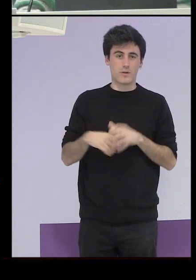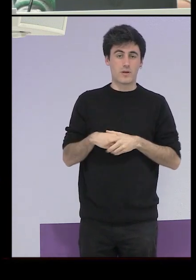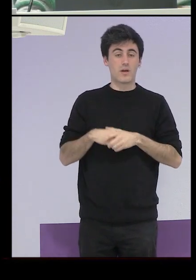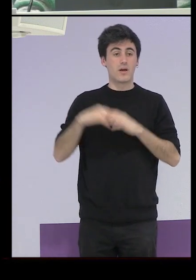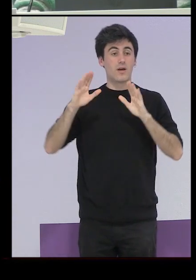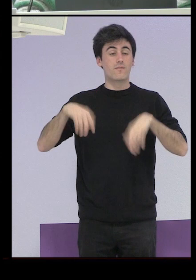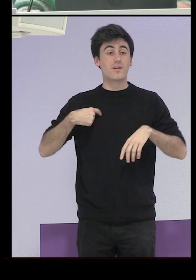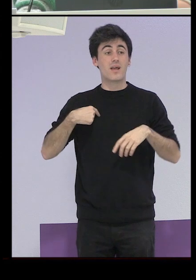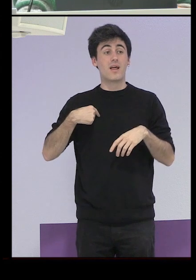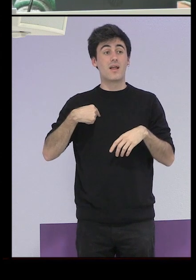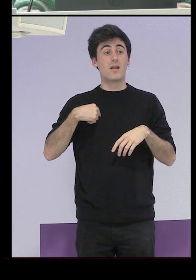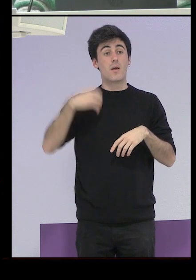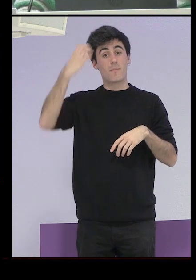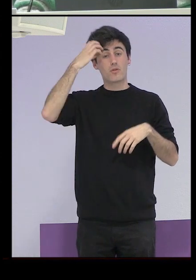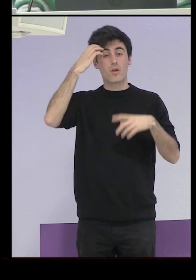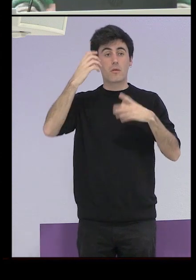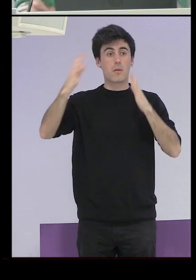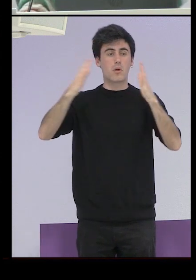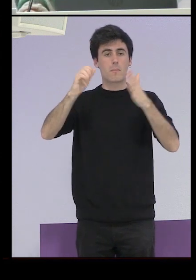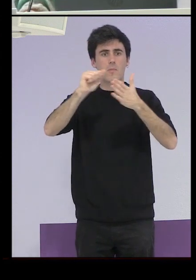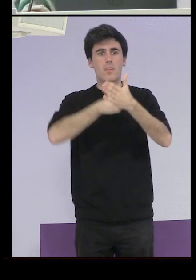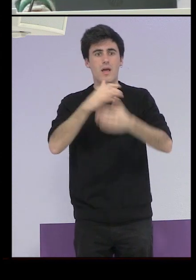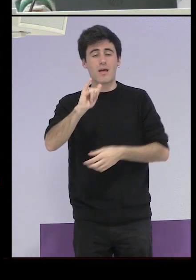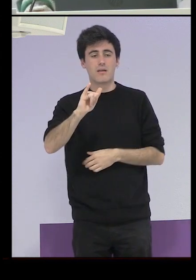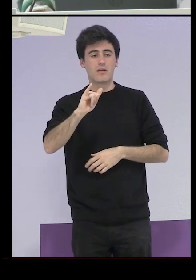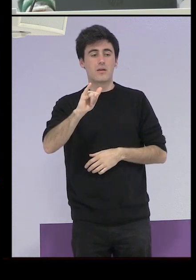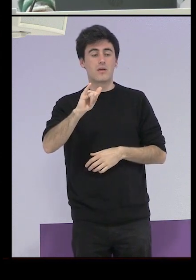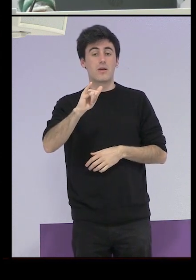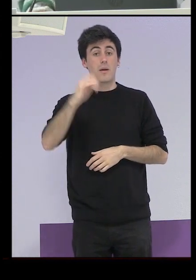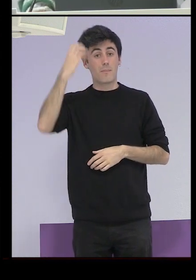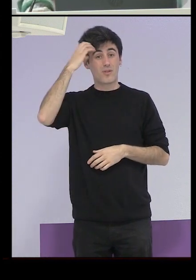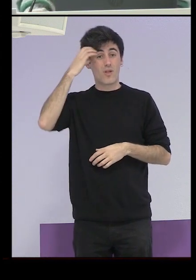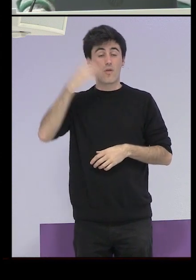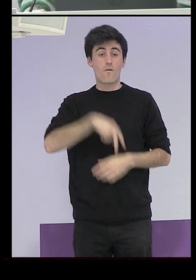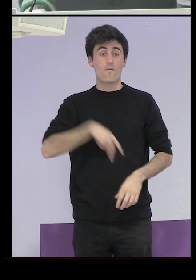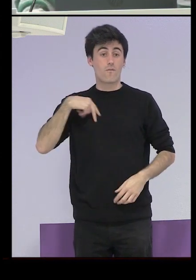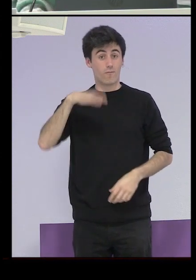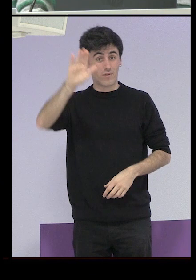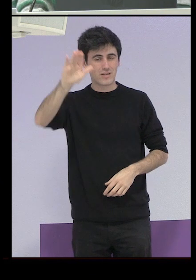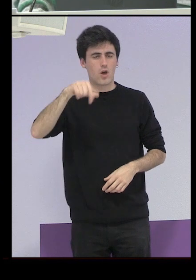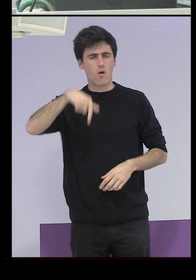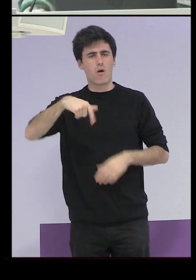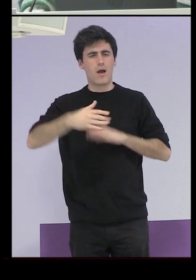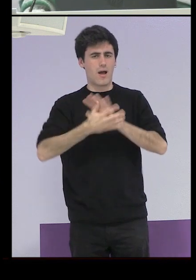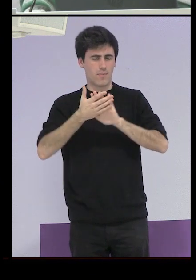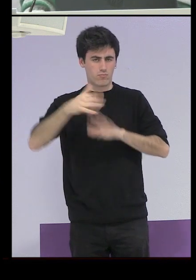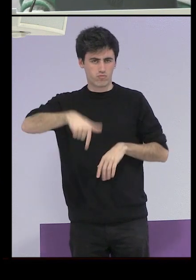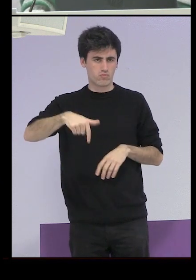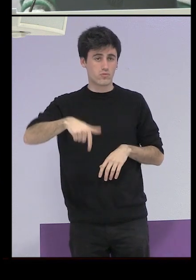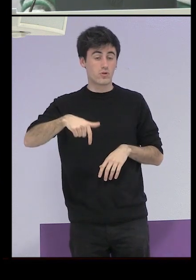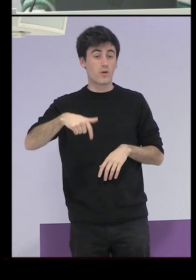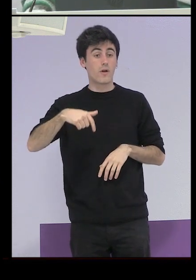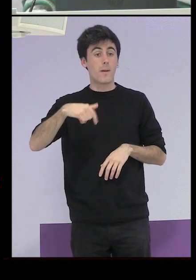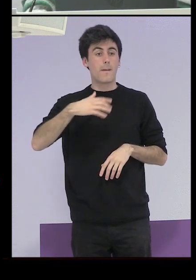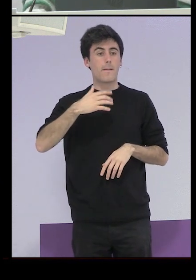de limbo hasta que en el 41 y así se aprueba por real decreto este patronato franquista que es del que venimos a hablar hoy. Pero para mí sí que es